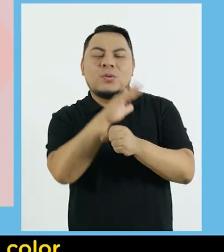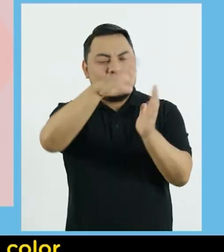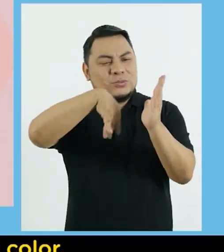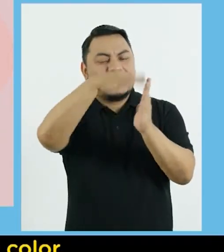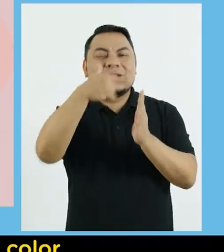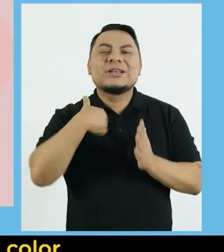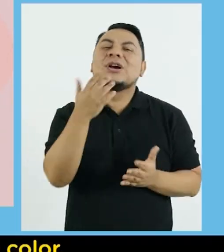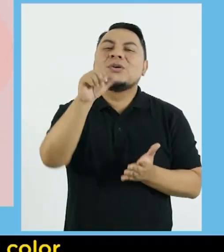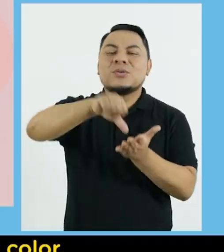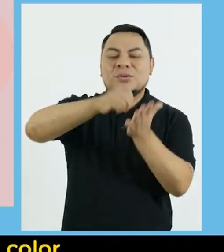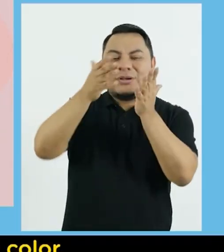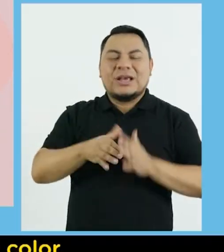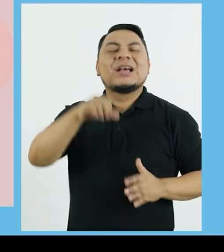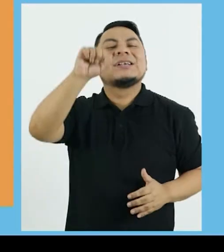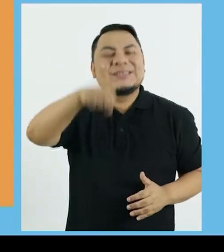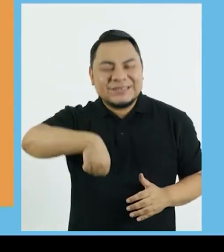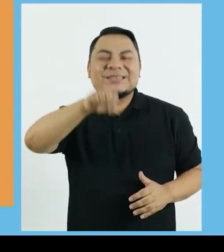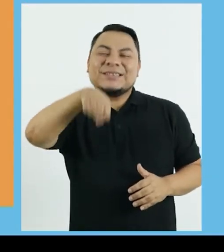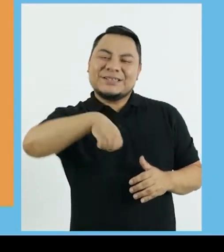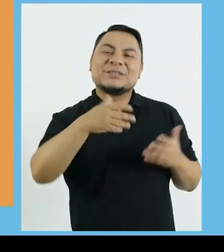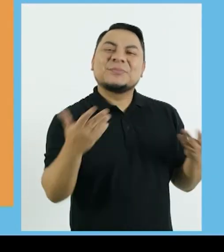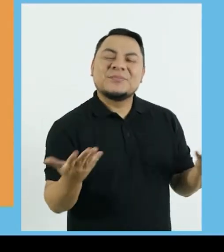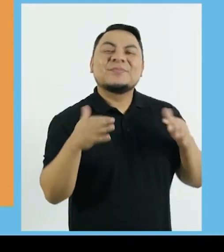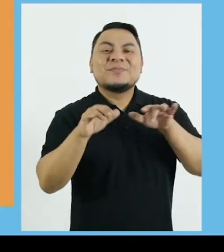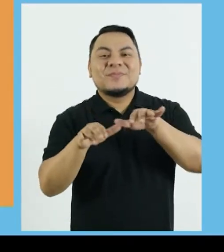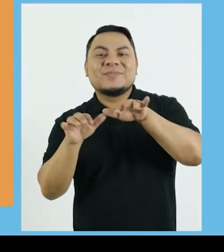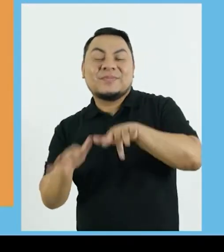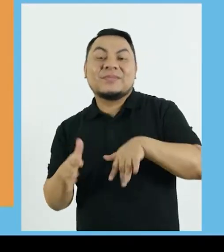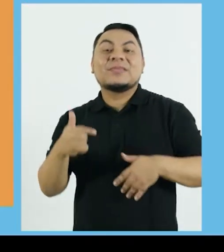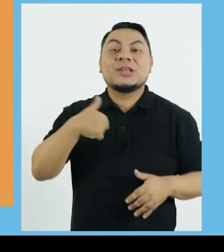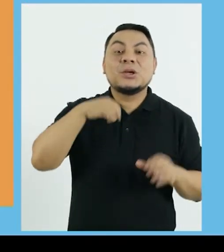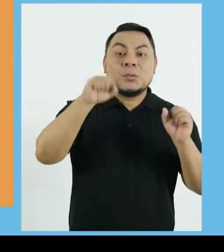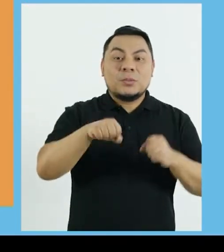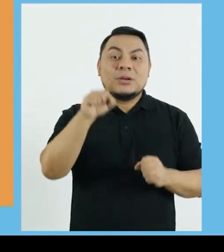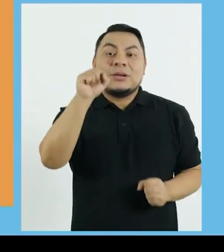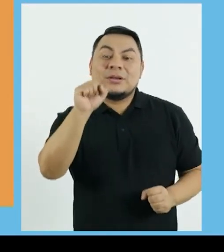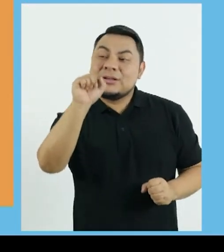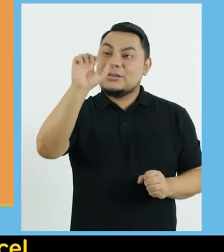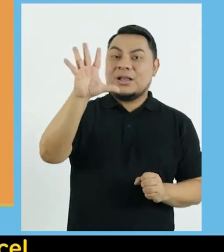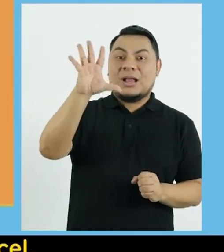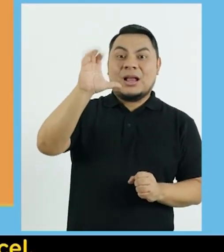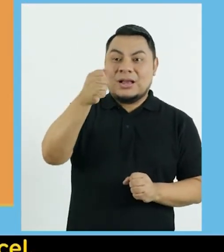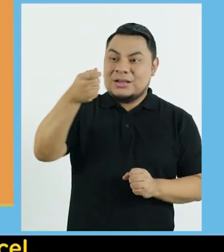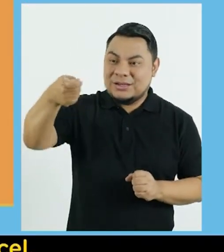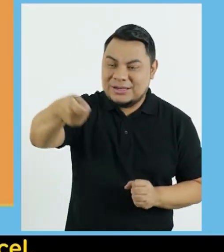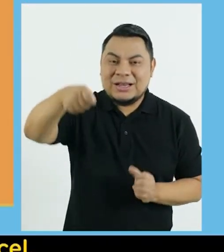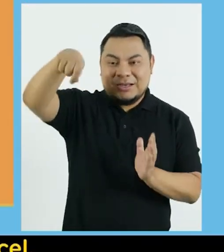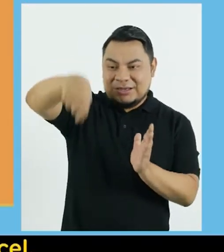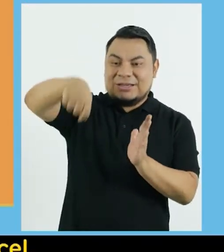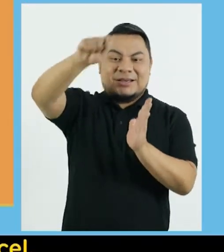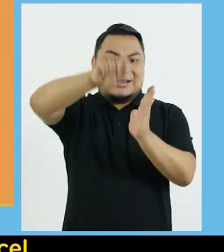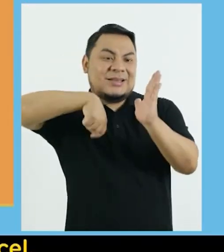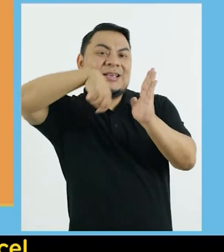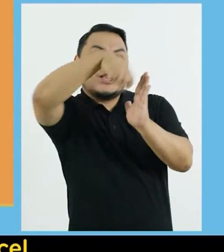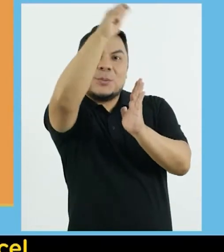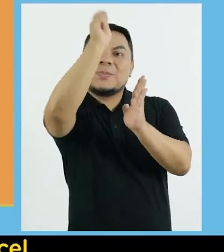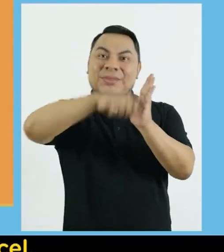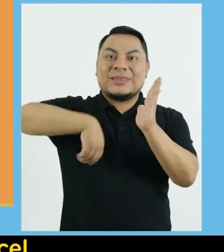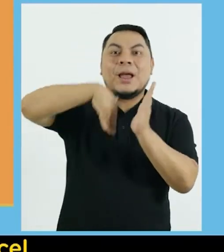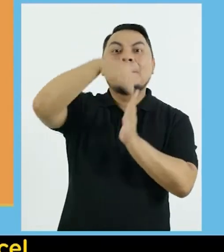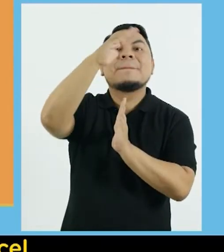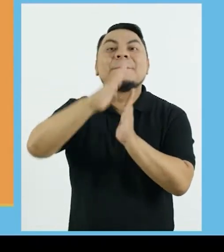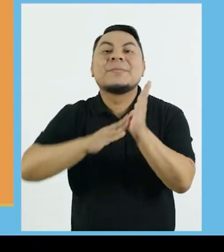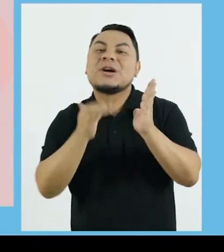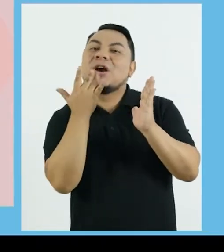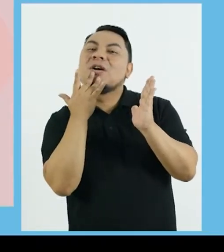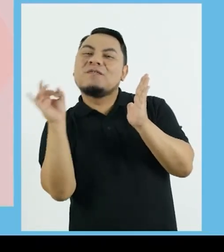pinto cosas siempre llenas de color Soy artista Sí señor Se cierran Se abren Agaran